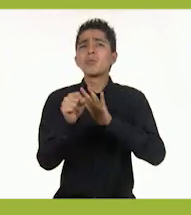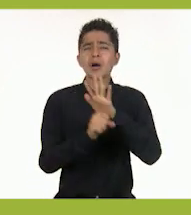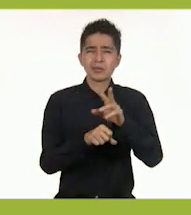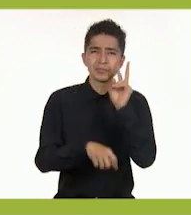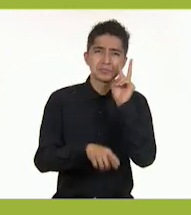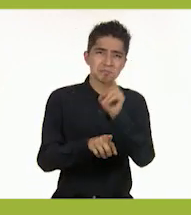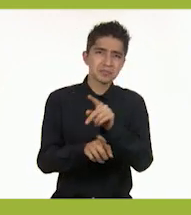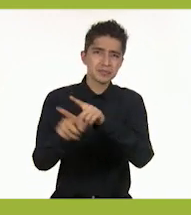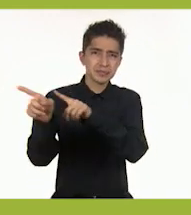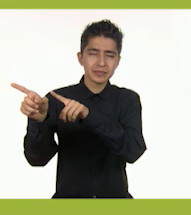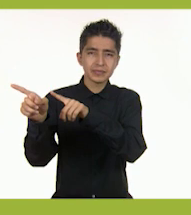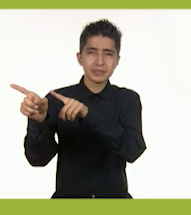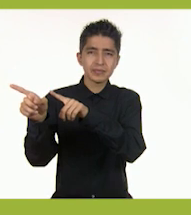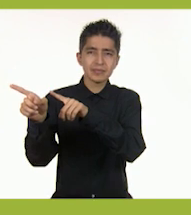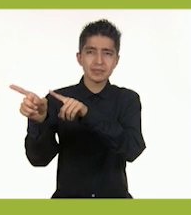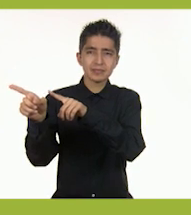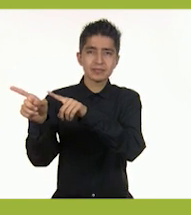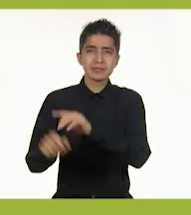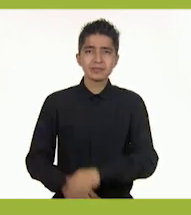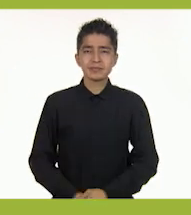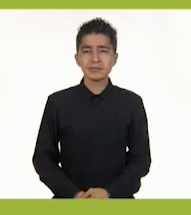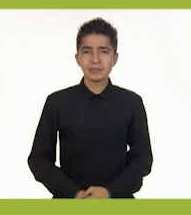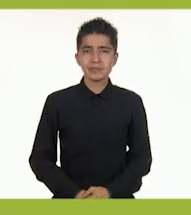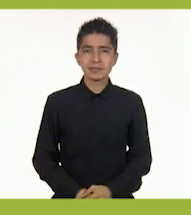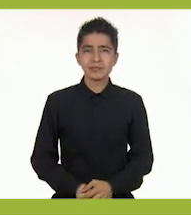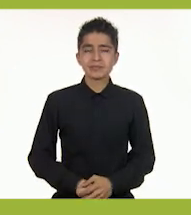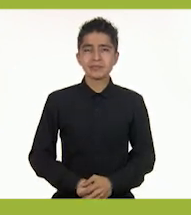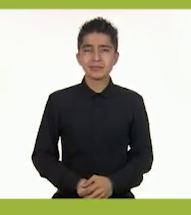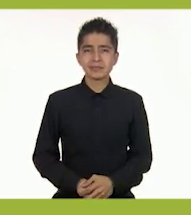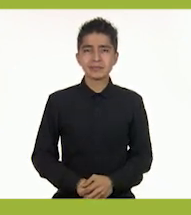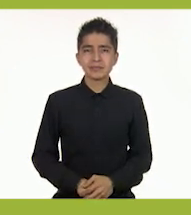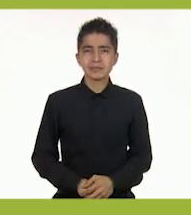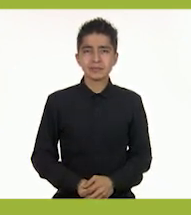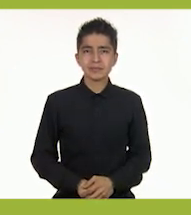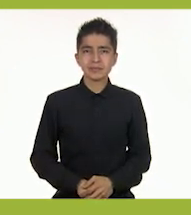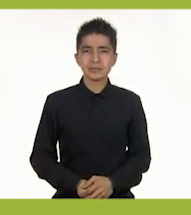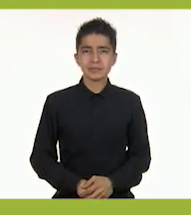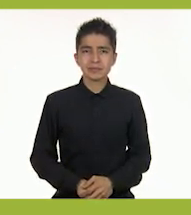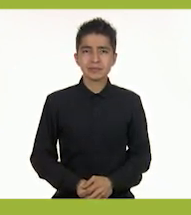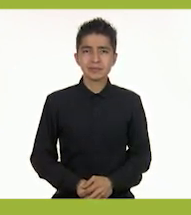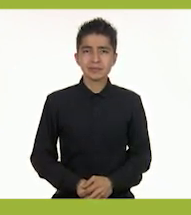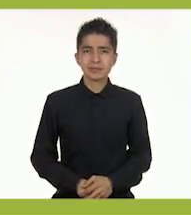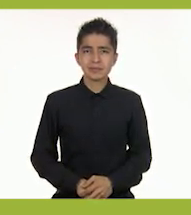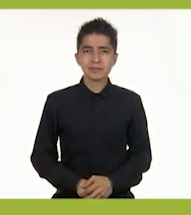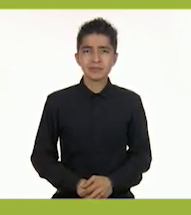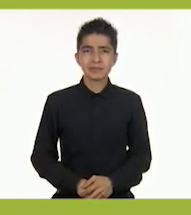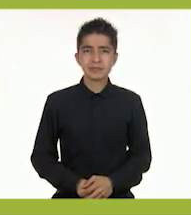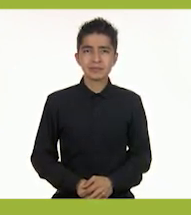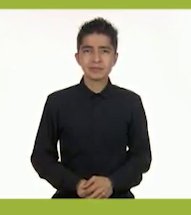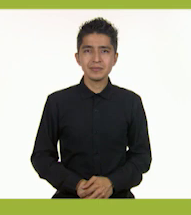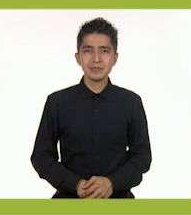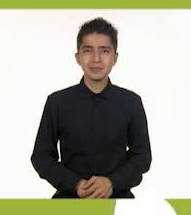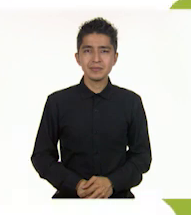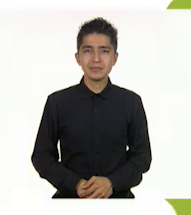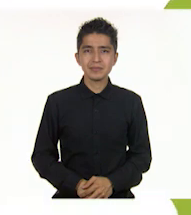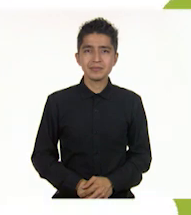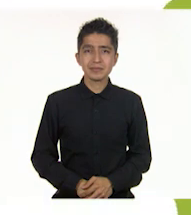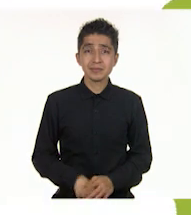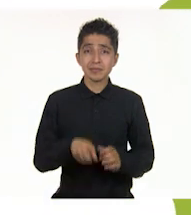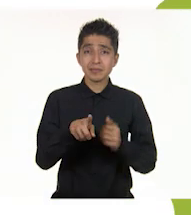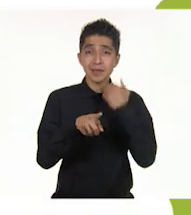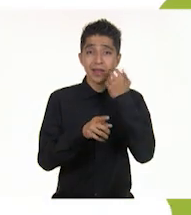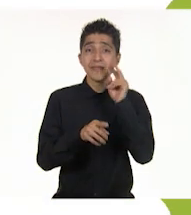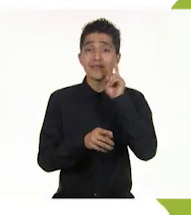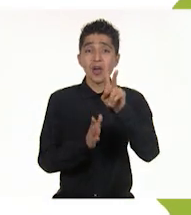5536-01-8720 Con 30 líneas Si